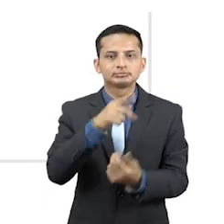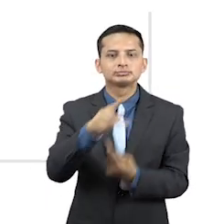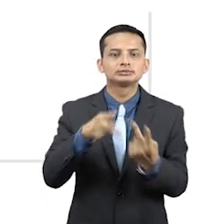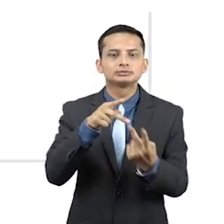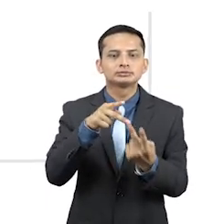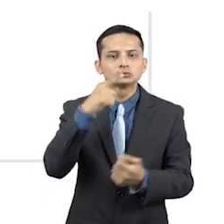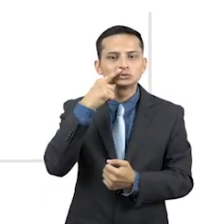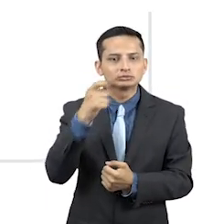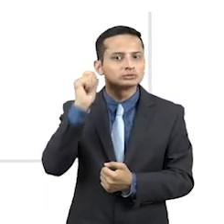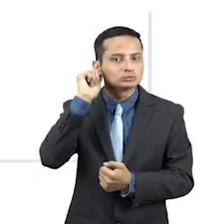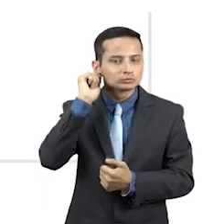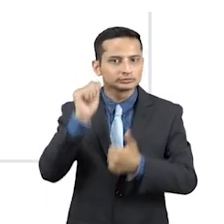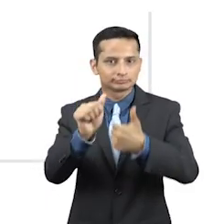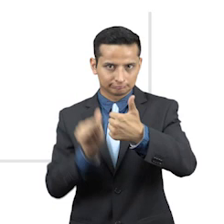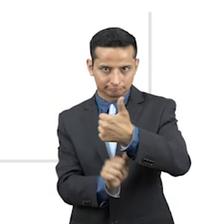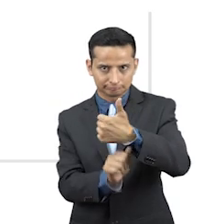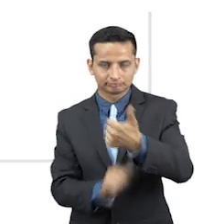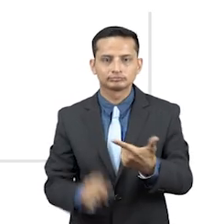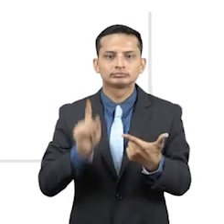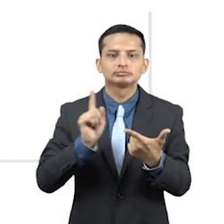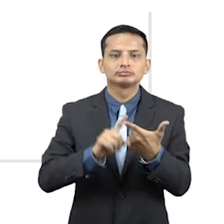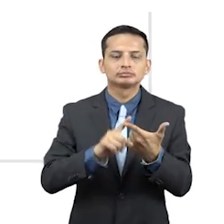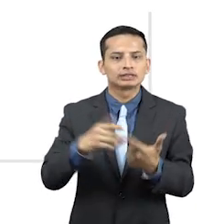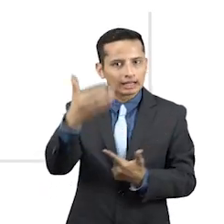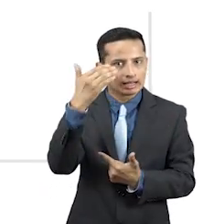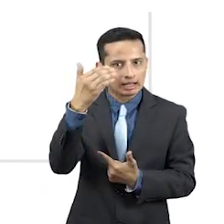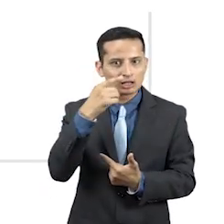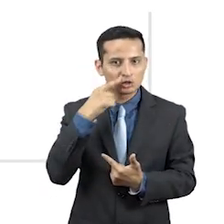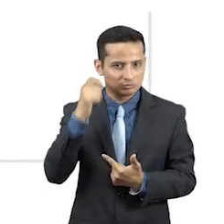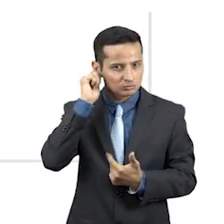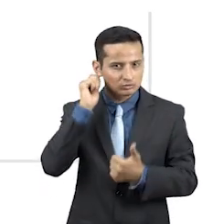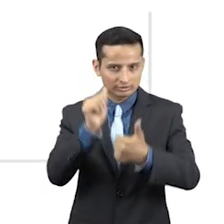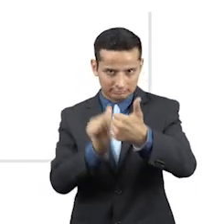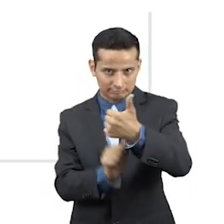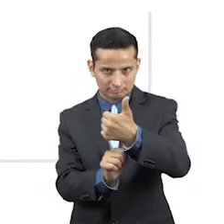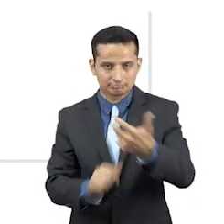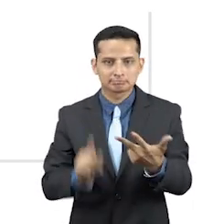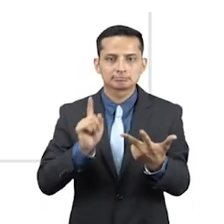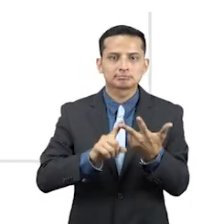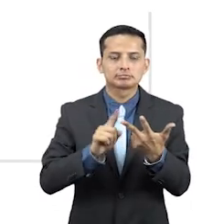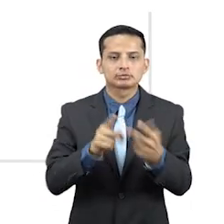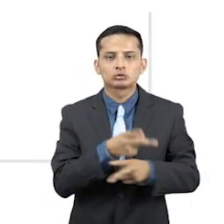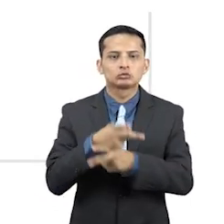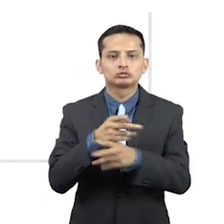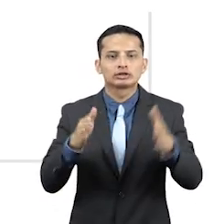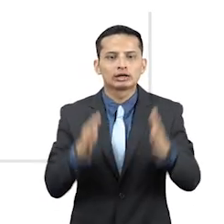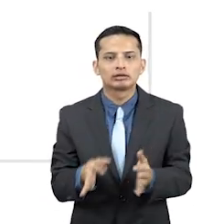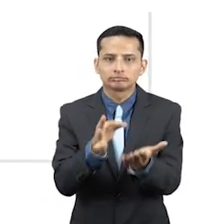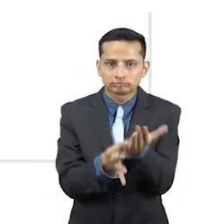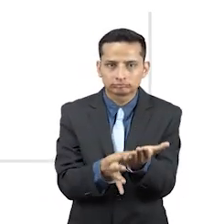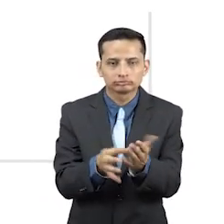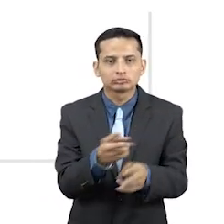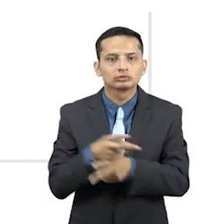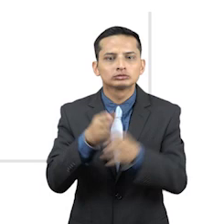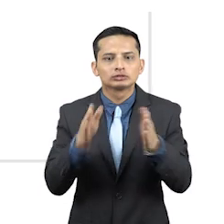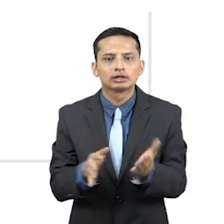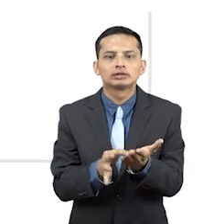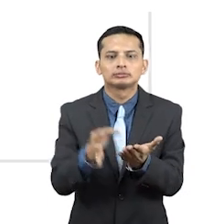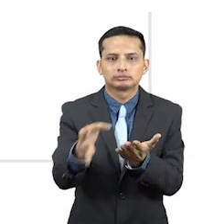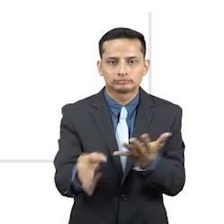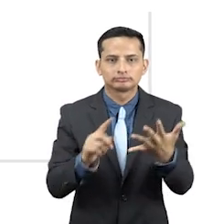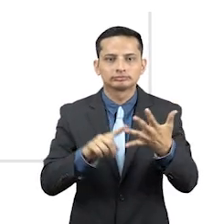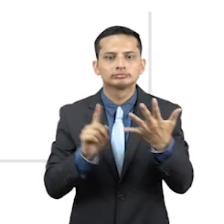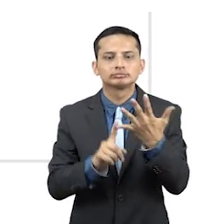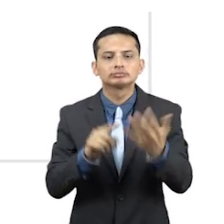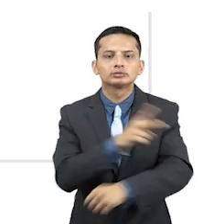prefectas o prefectos con sus binomios, alcaldes o alcaldesas, concejales urbanos, concejales rurales,